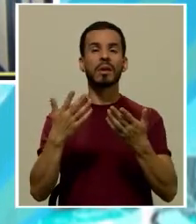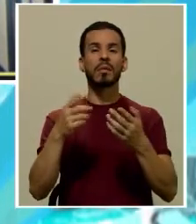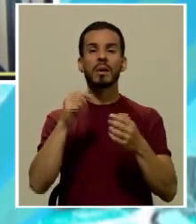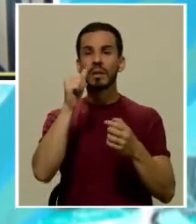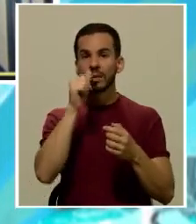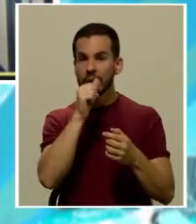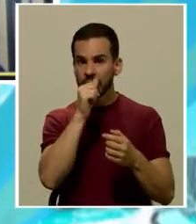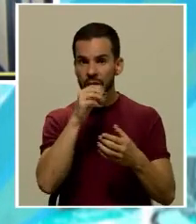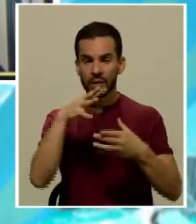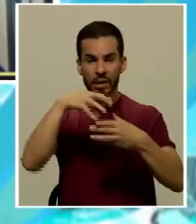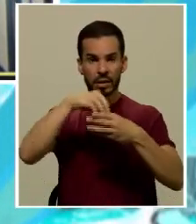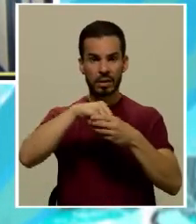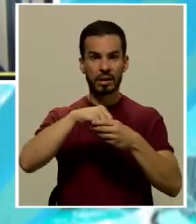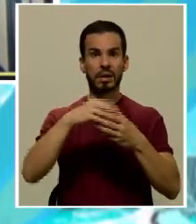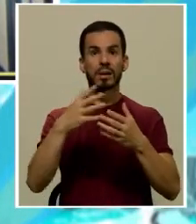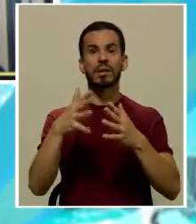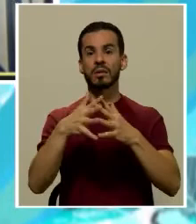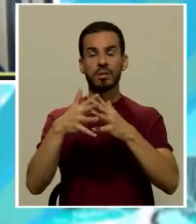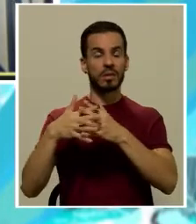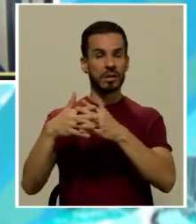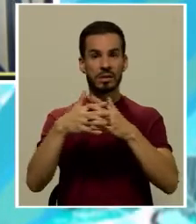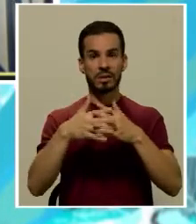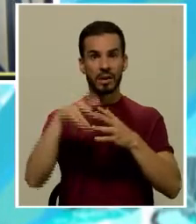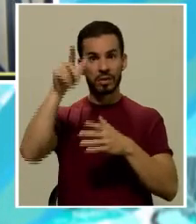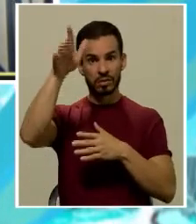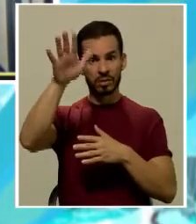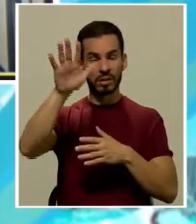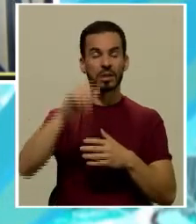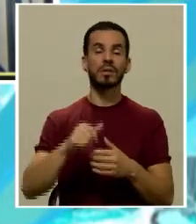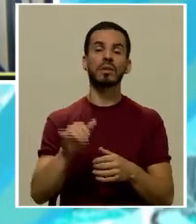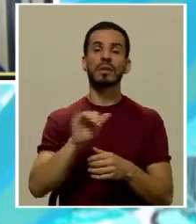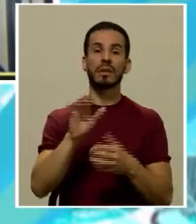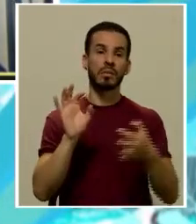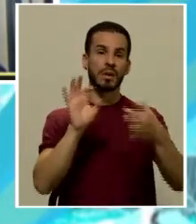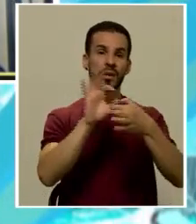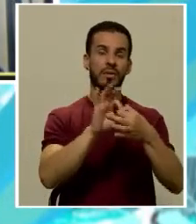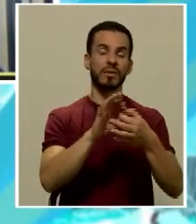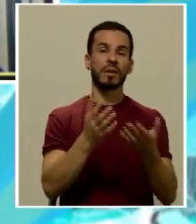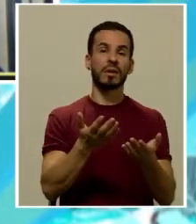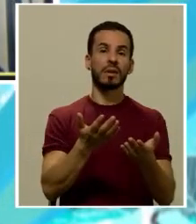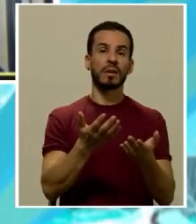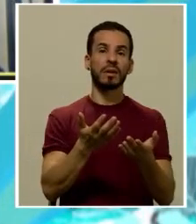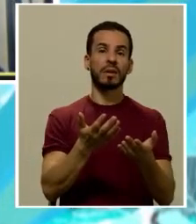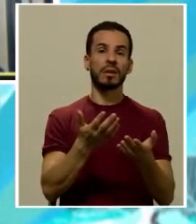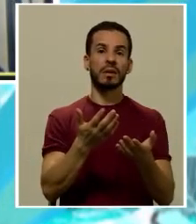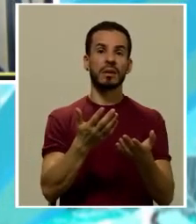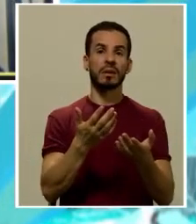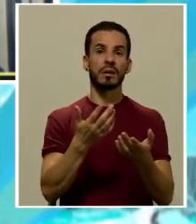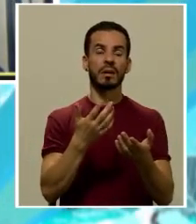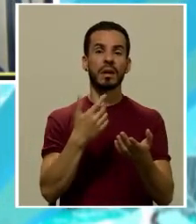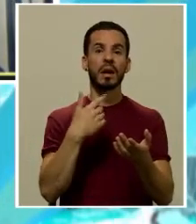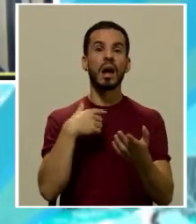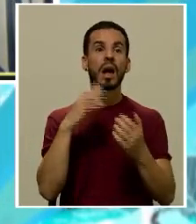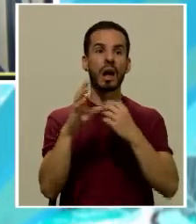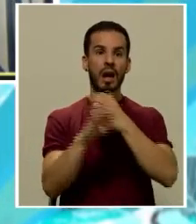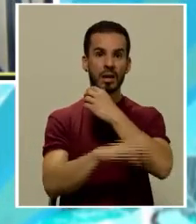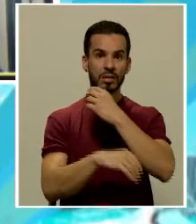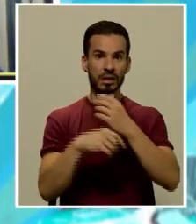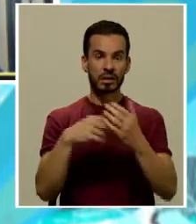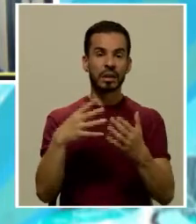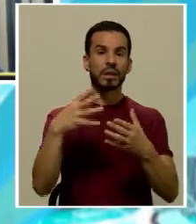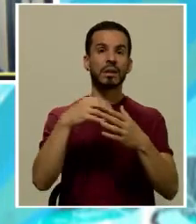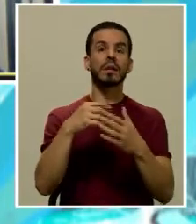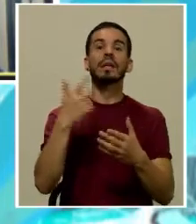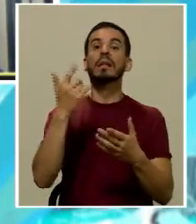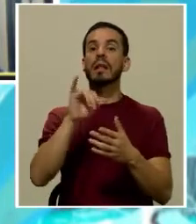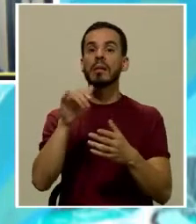drogas dentro del mismo Estados Unidos de América y con respecto a las condenas y en su momento con respecto